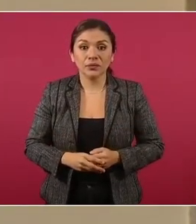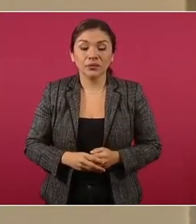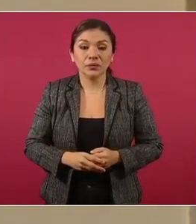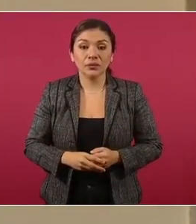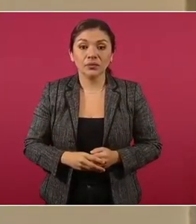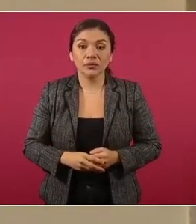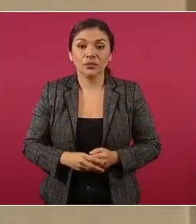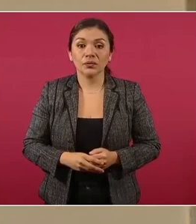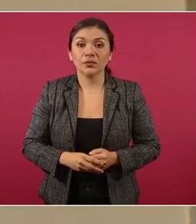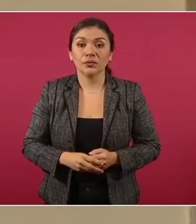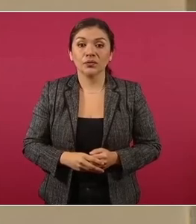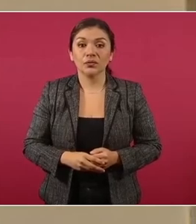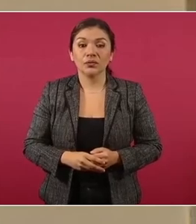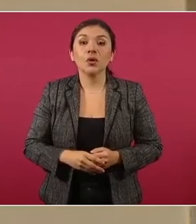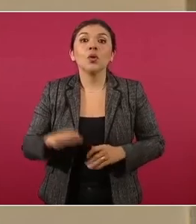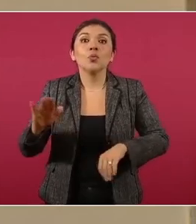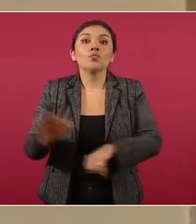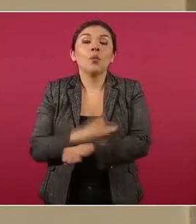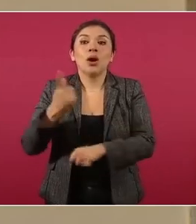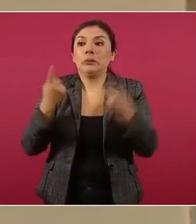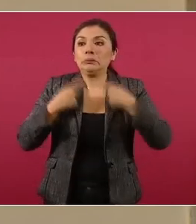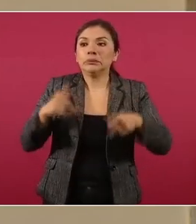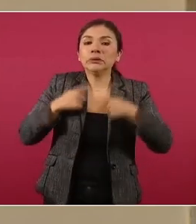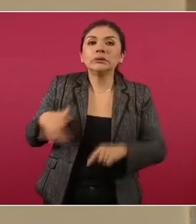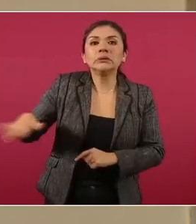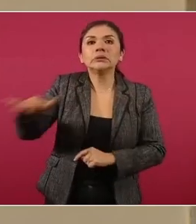porque había la preocupación